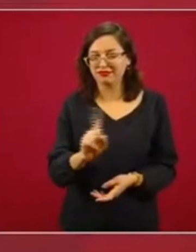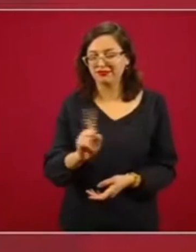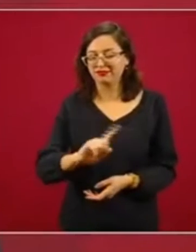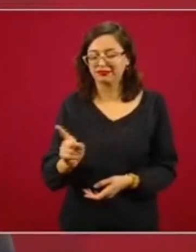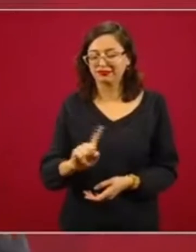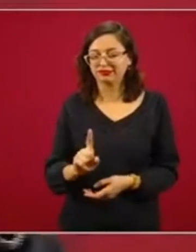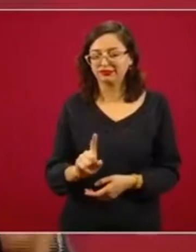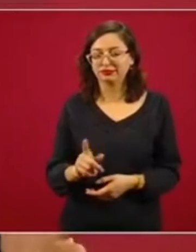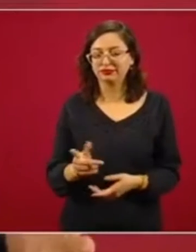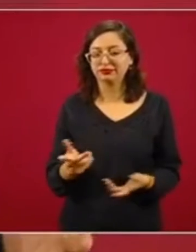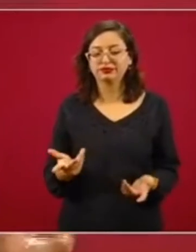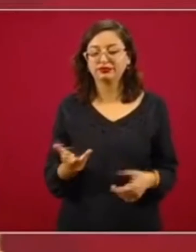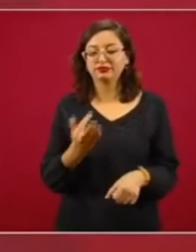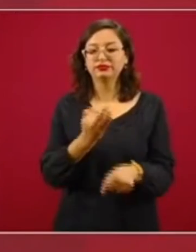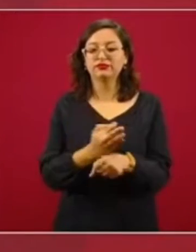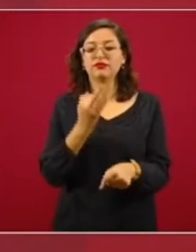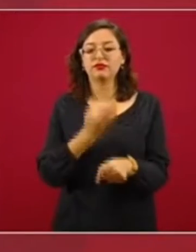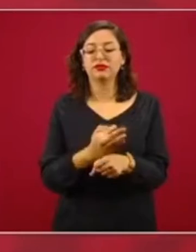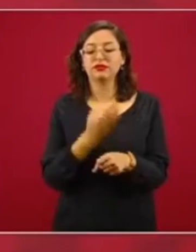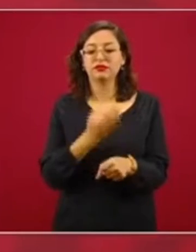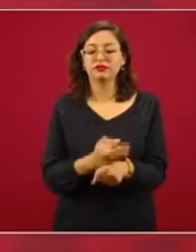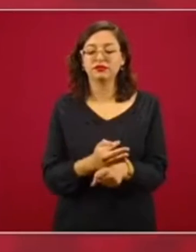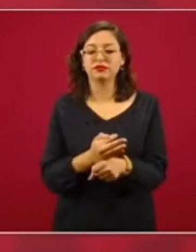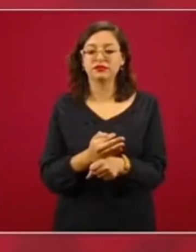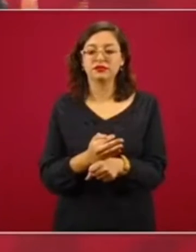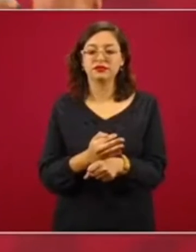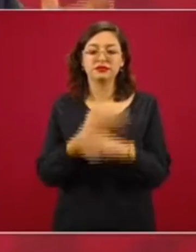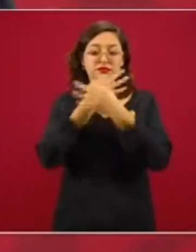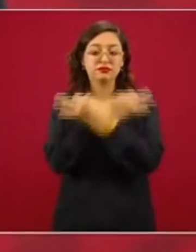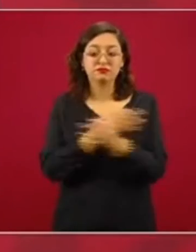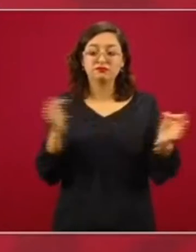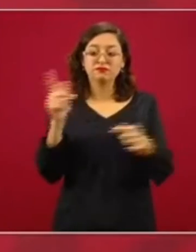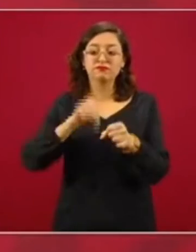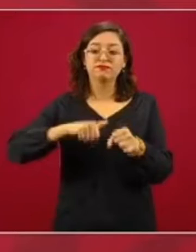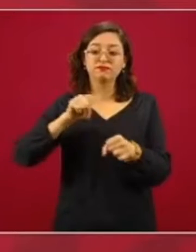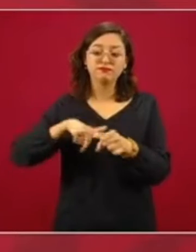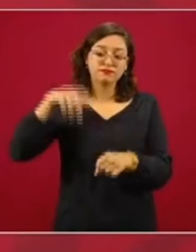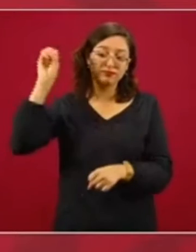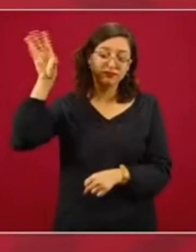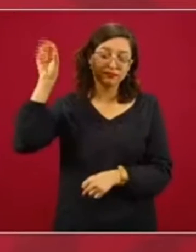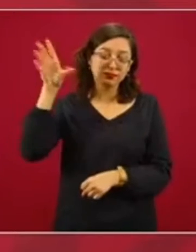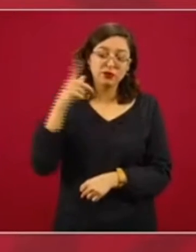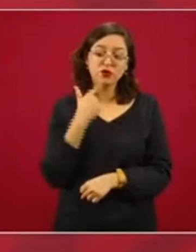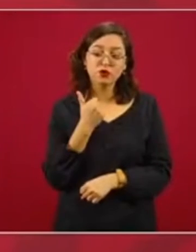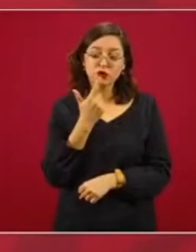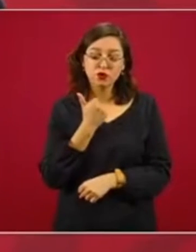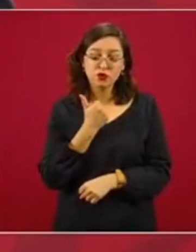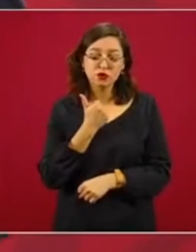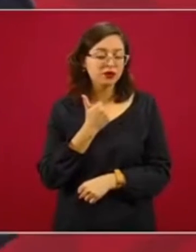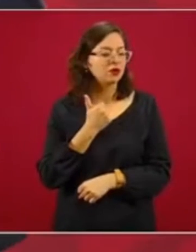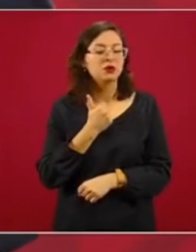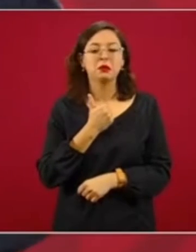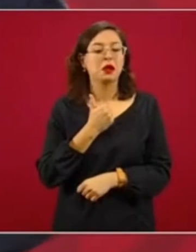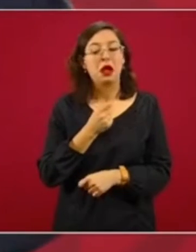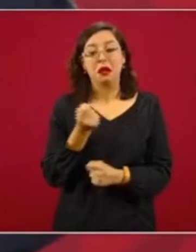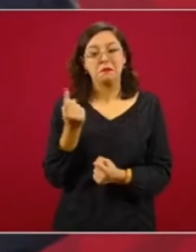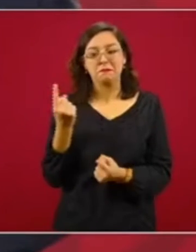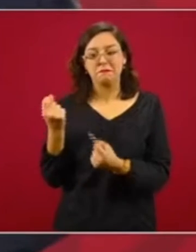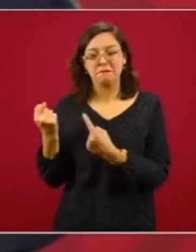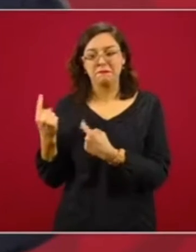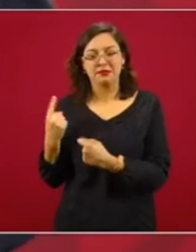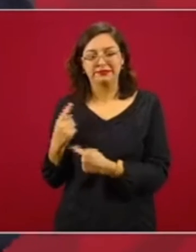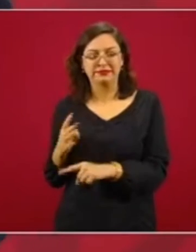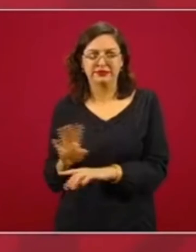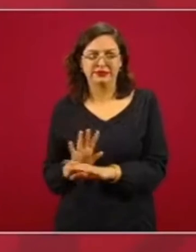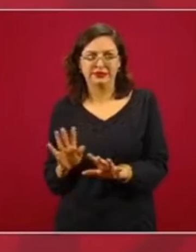se diga estamos en semáforo rojo, sino también hay muchos que no tienen